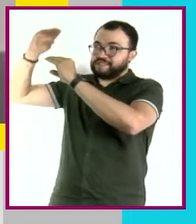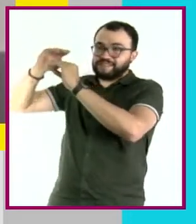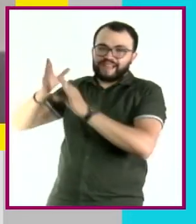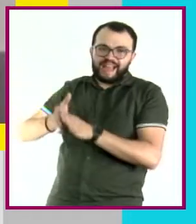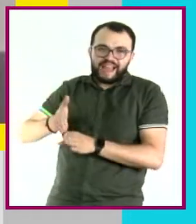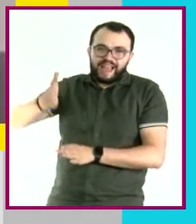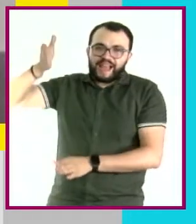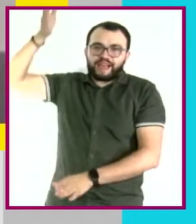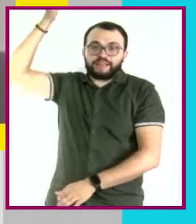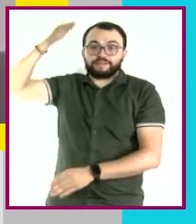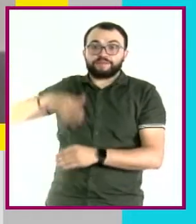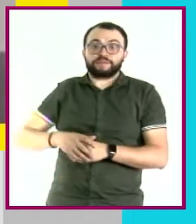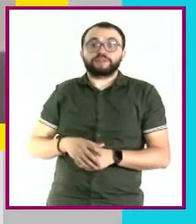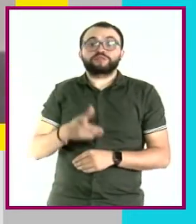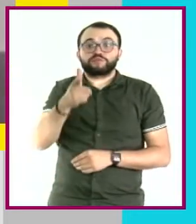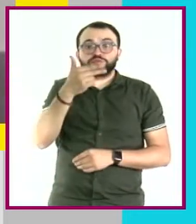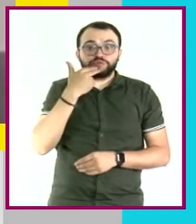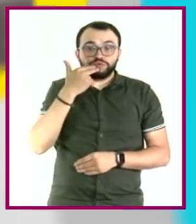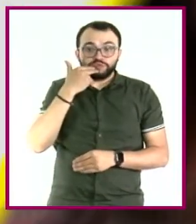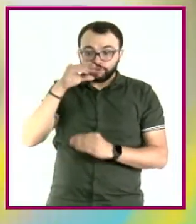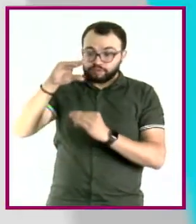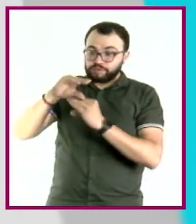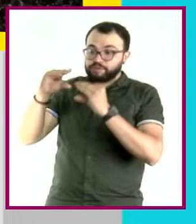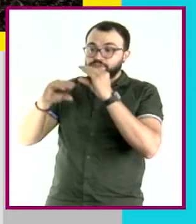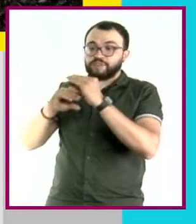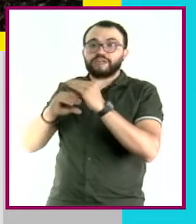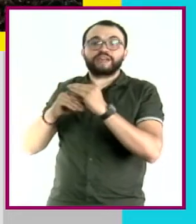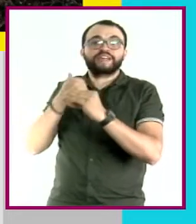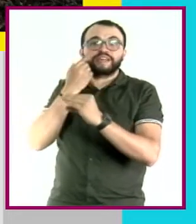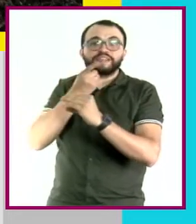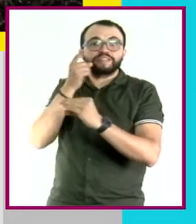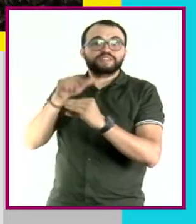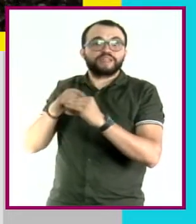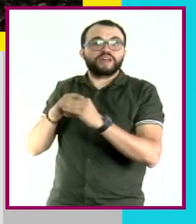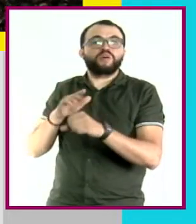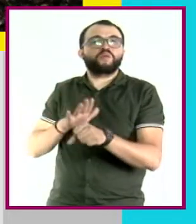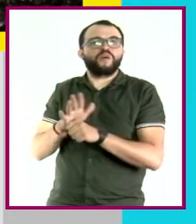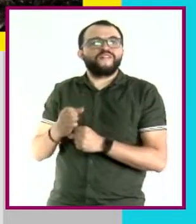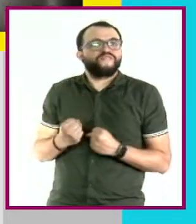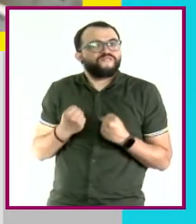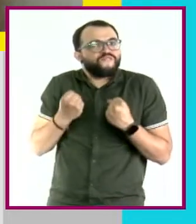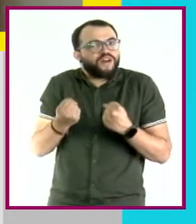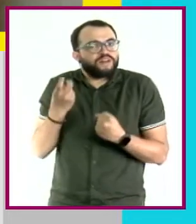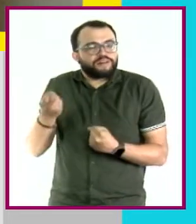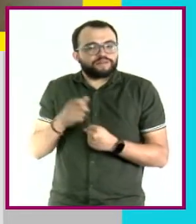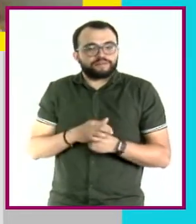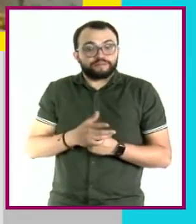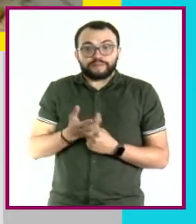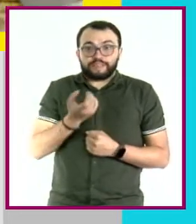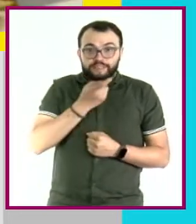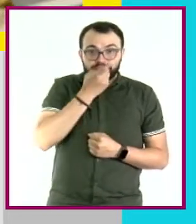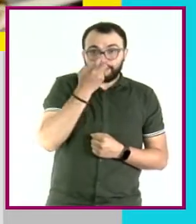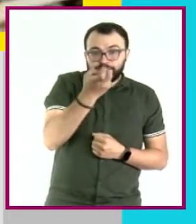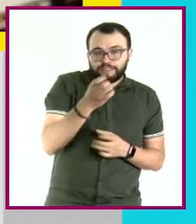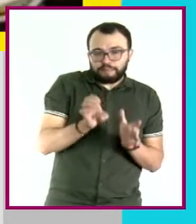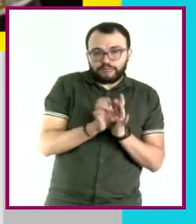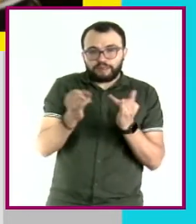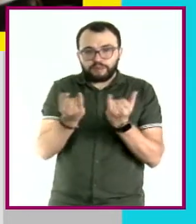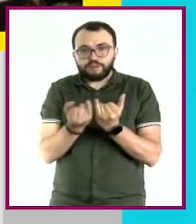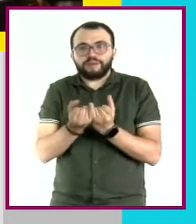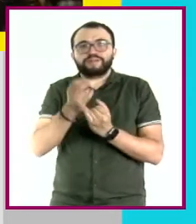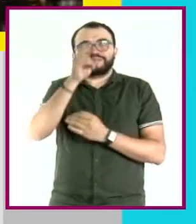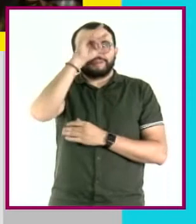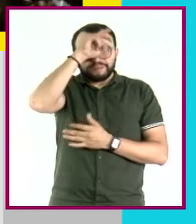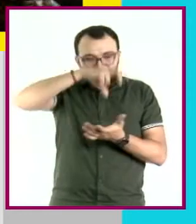a determinar qué tan fuerte es esa proteína. Dicho de esta forma, los insectos comestibles como los chapulines, los escamoles,